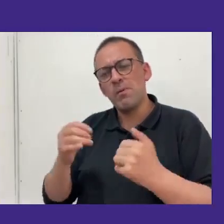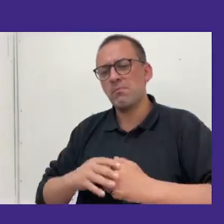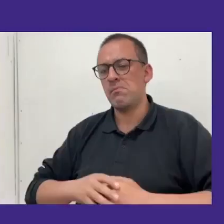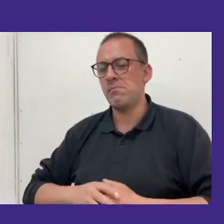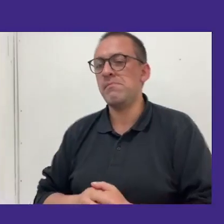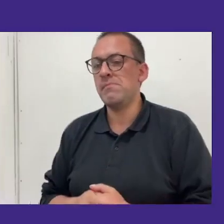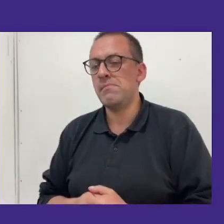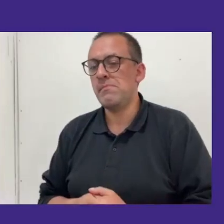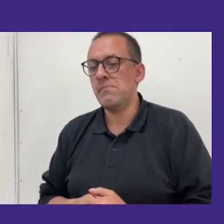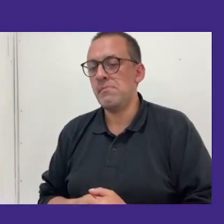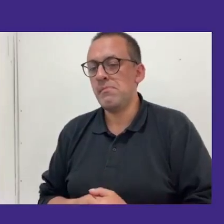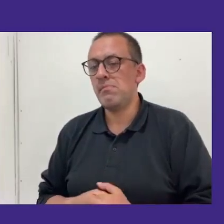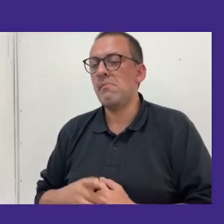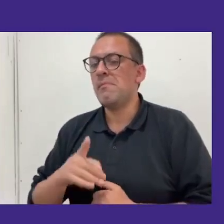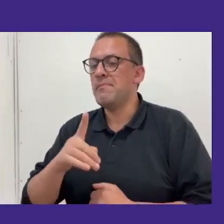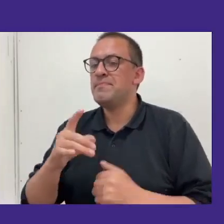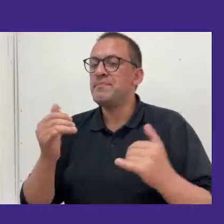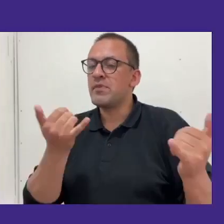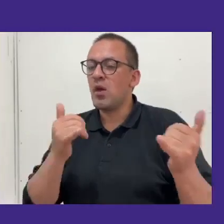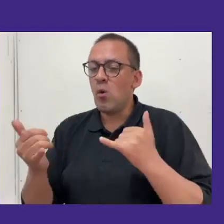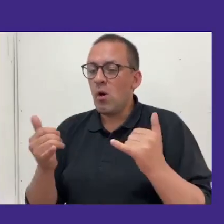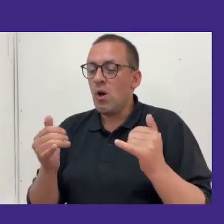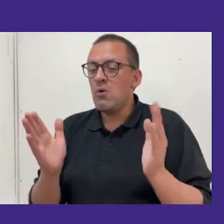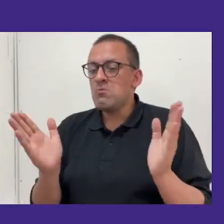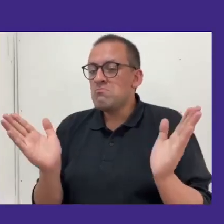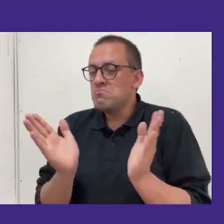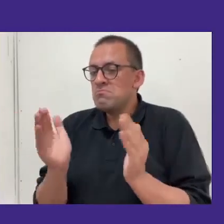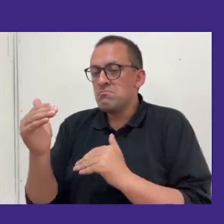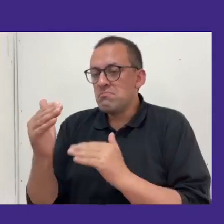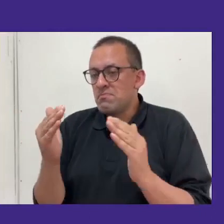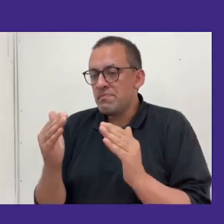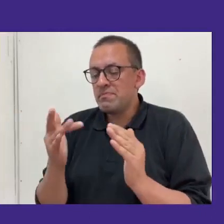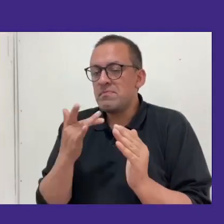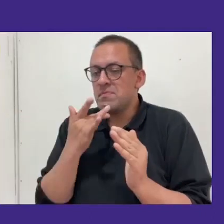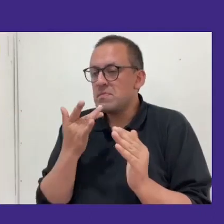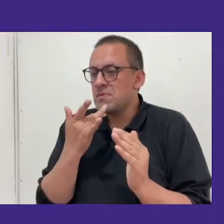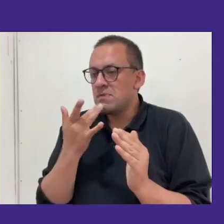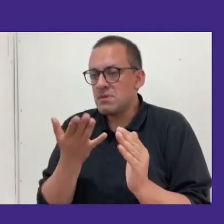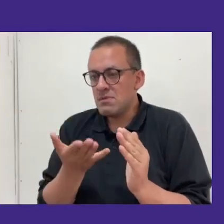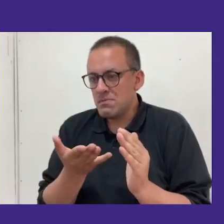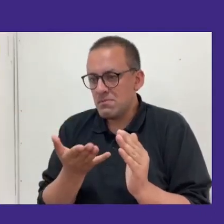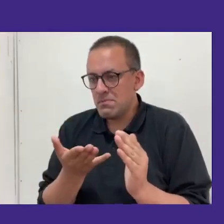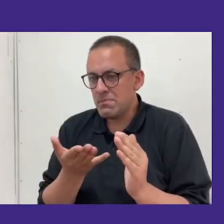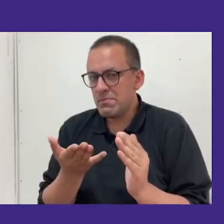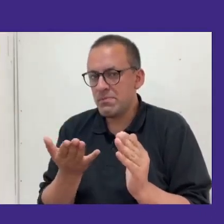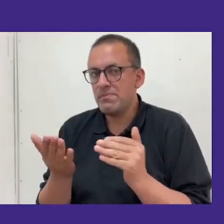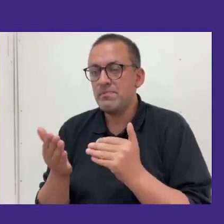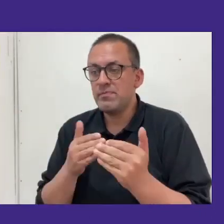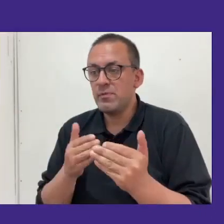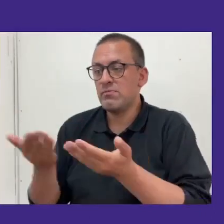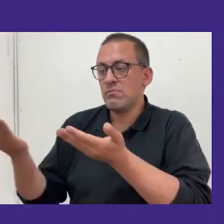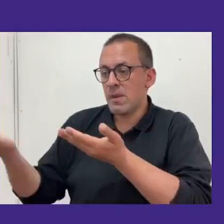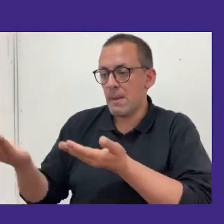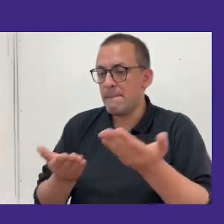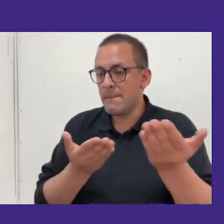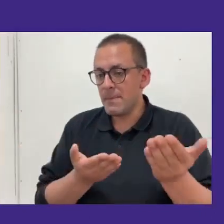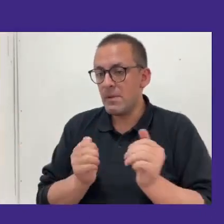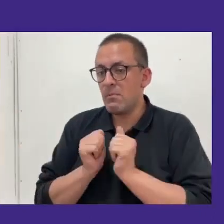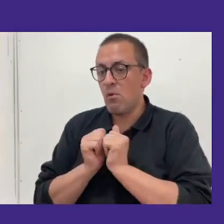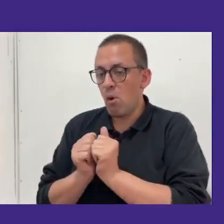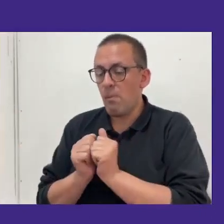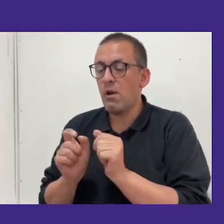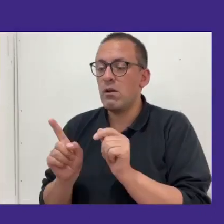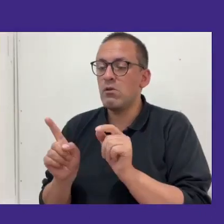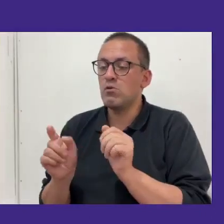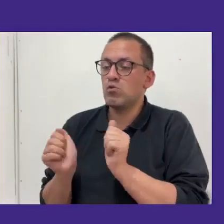Entonces, creamos este juego, pequeño, de baja escala, en donde invitamos a nuestros compañeros tutores a